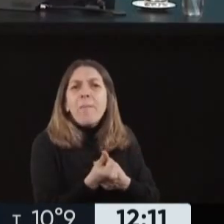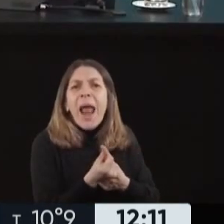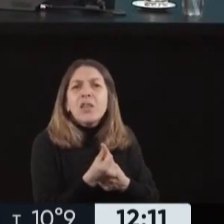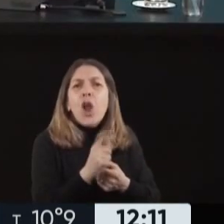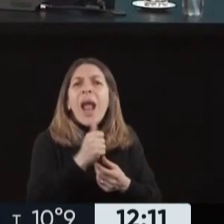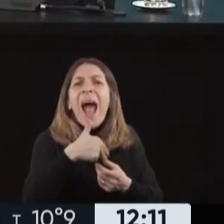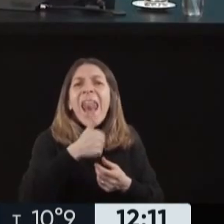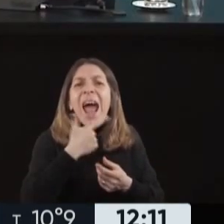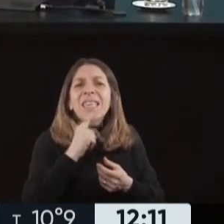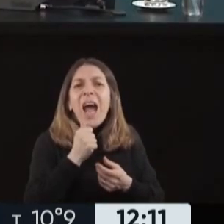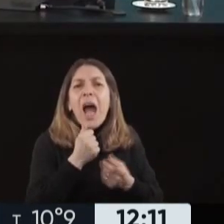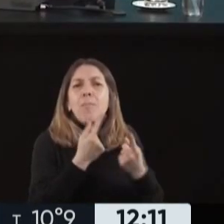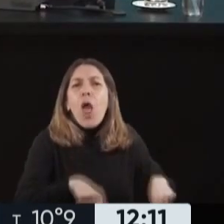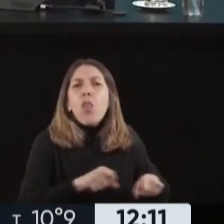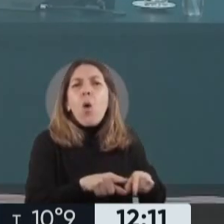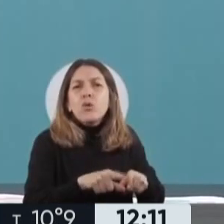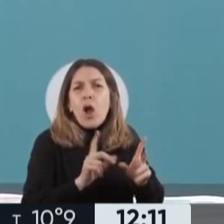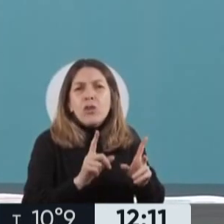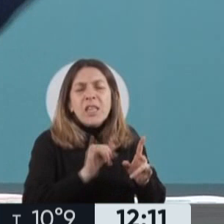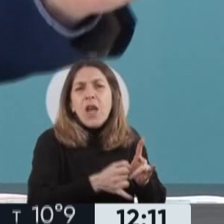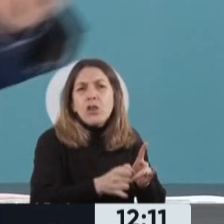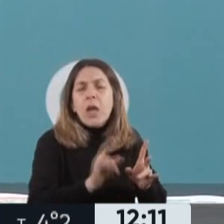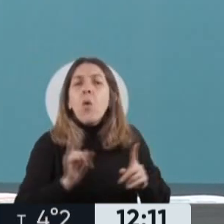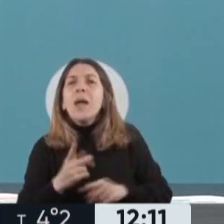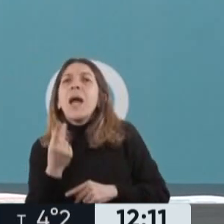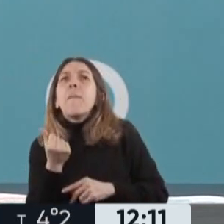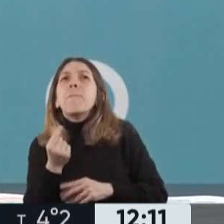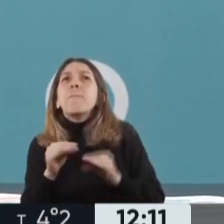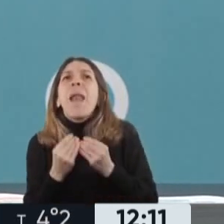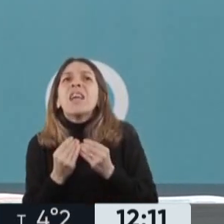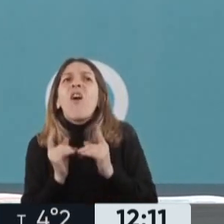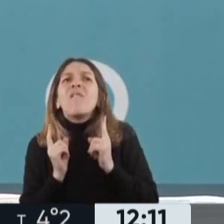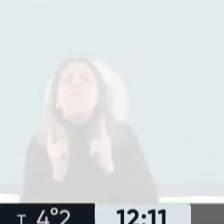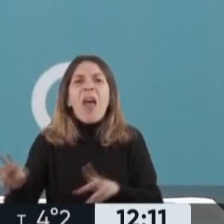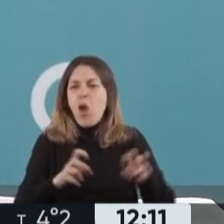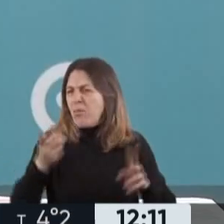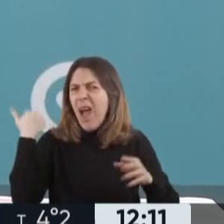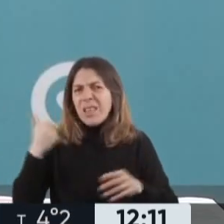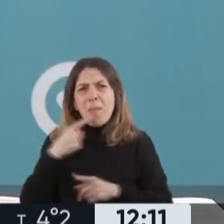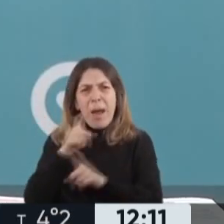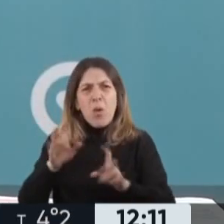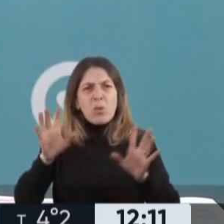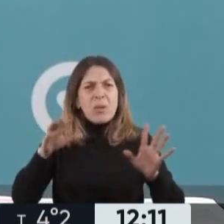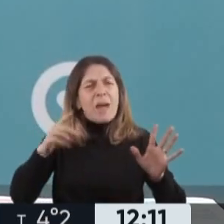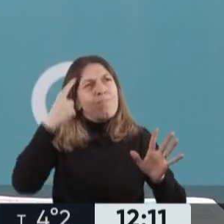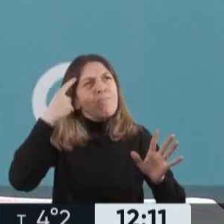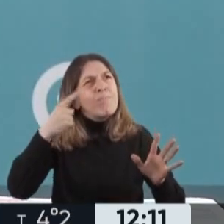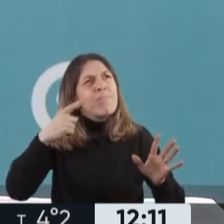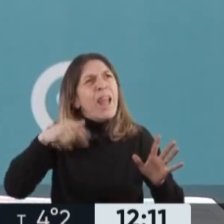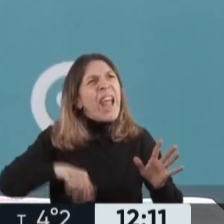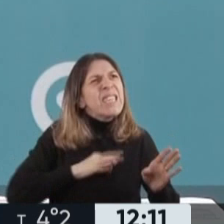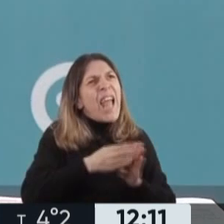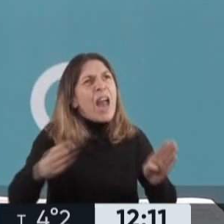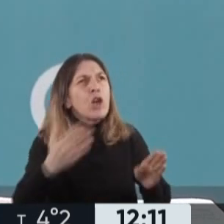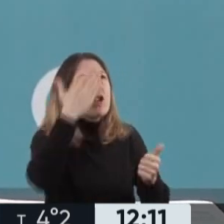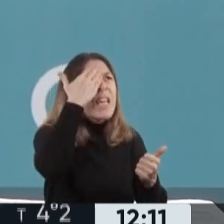ganasta es el que va a ir definiendo esto. O sea, no es una suma fija en pesos, sino que está atado justamente al valor de la ganasta. Entendemos que este año va a ser del orden de